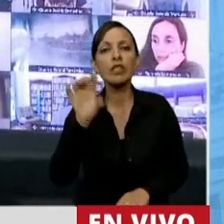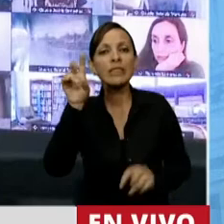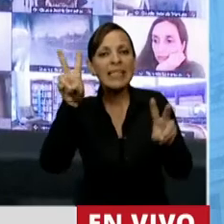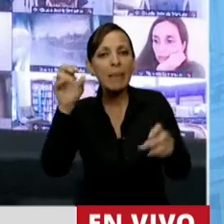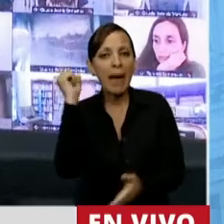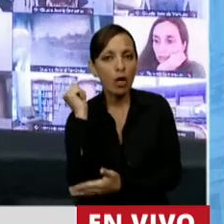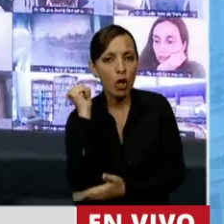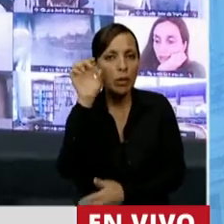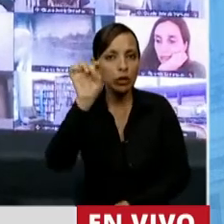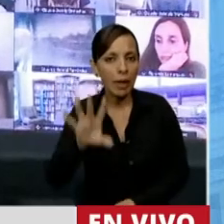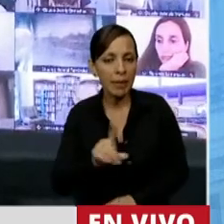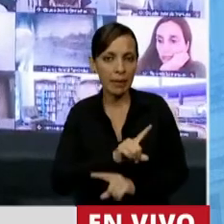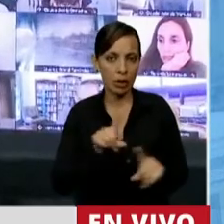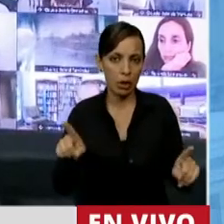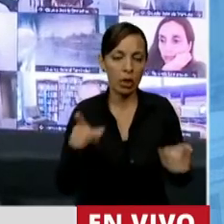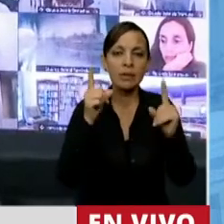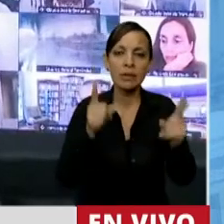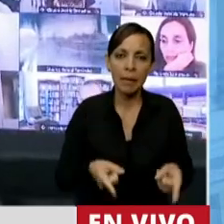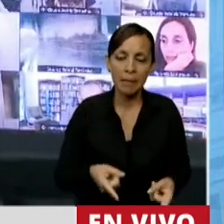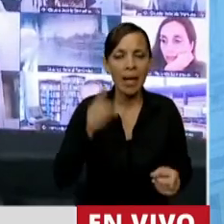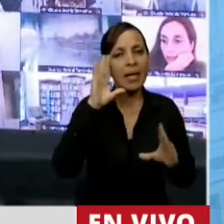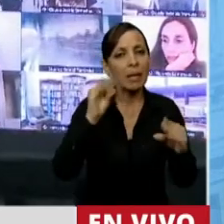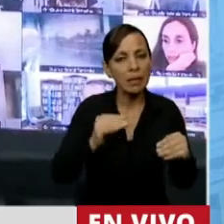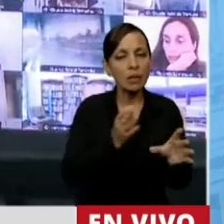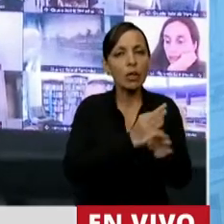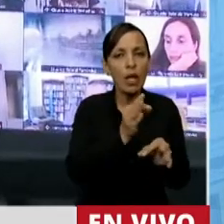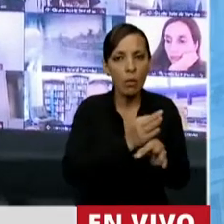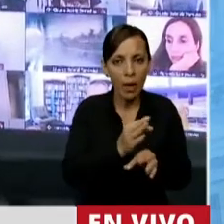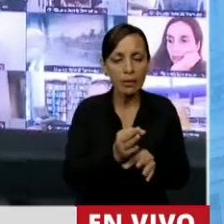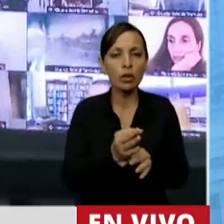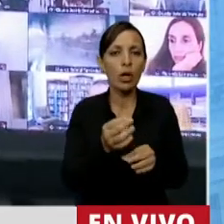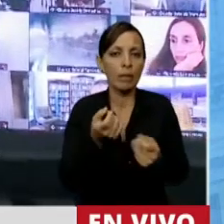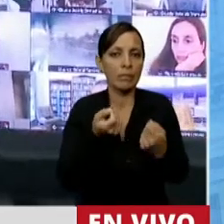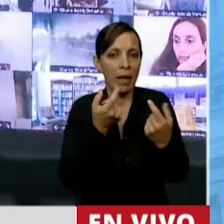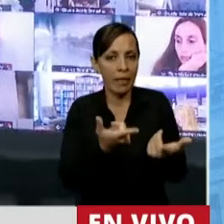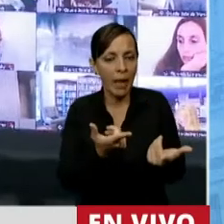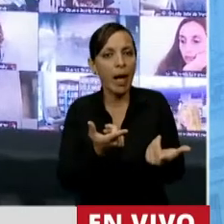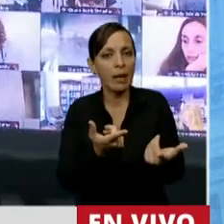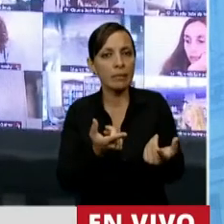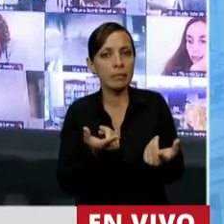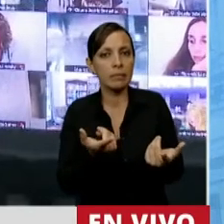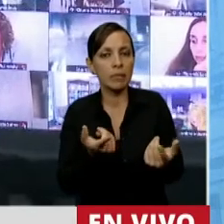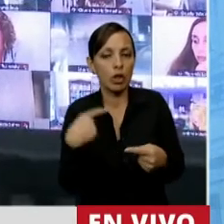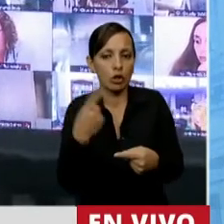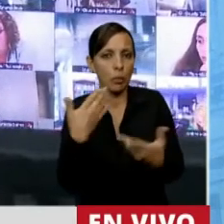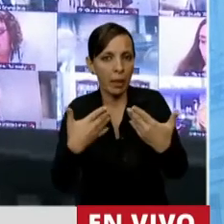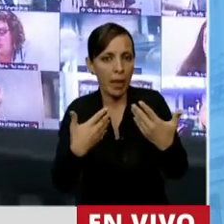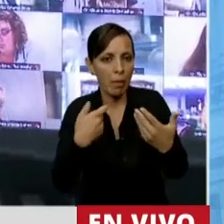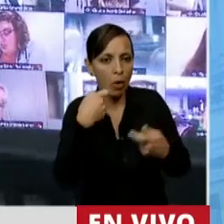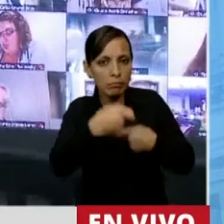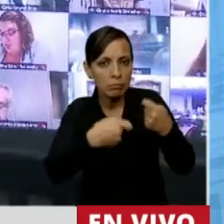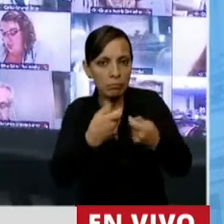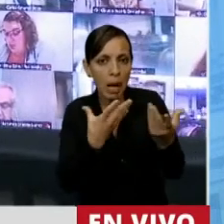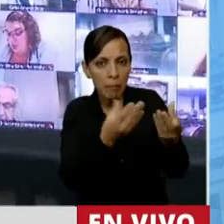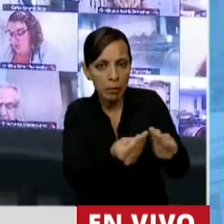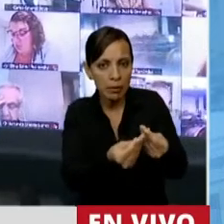económica, no sólo desde la capacitación, la educación y de poner de manifiesto que podemos hacer nuestro aporte transformador a